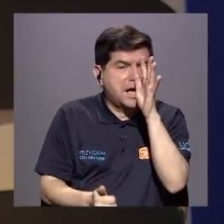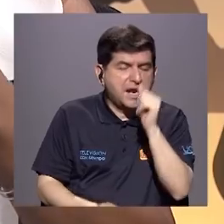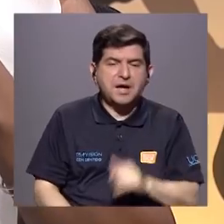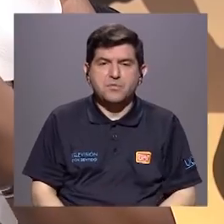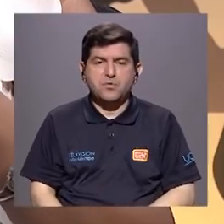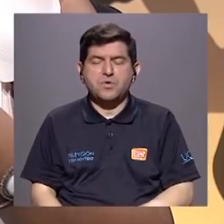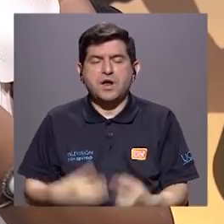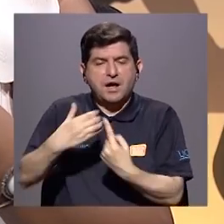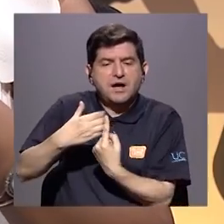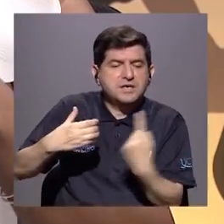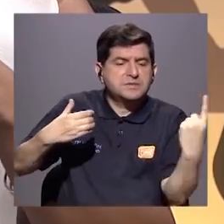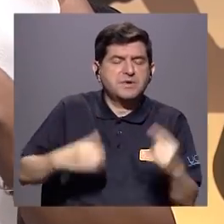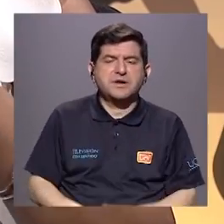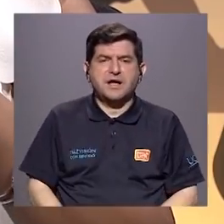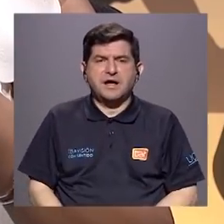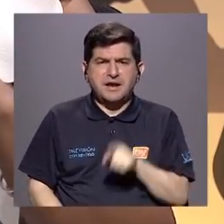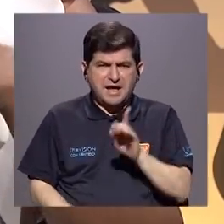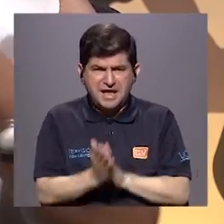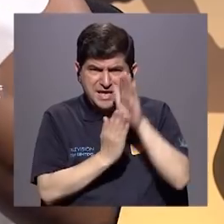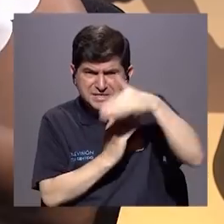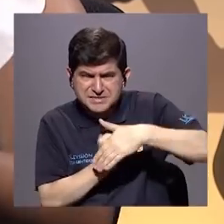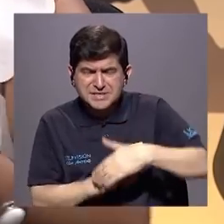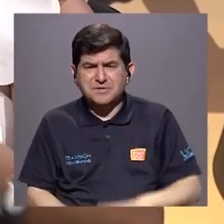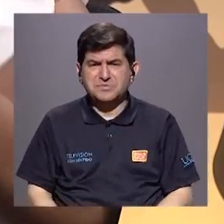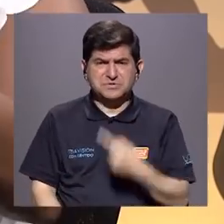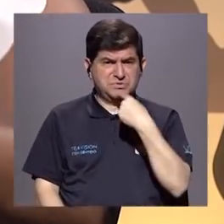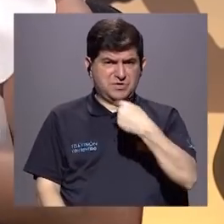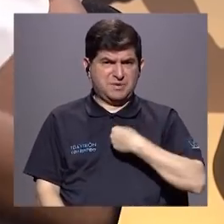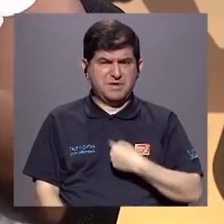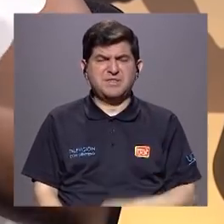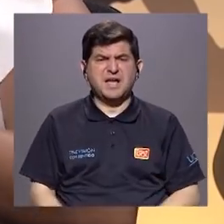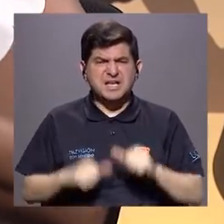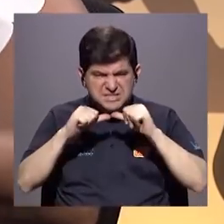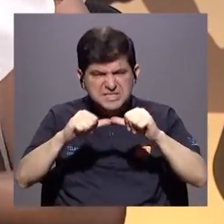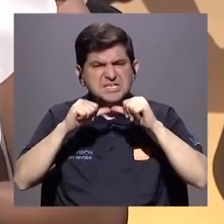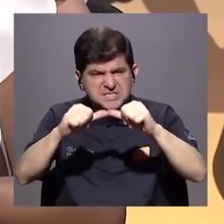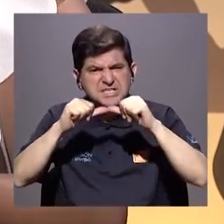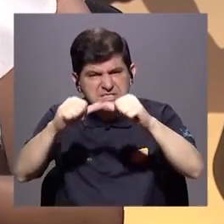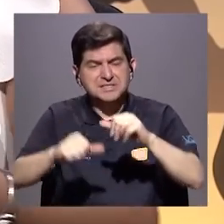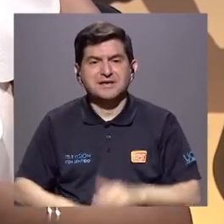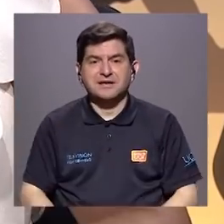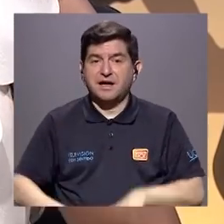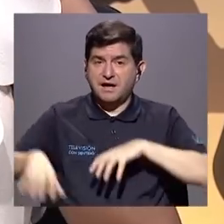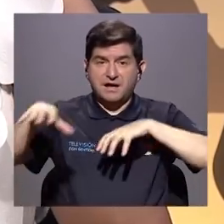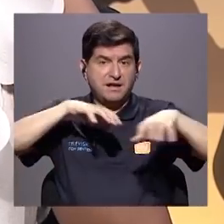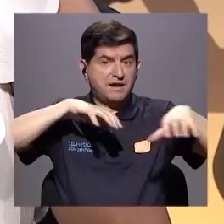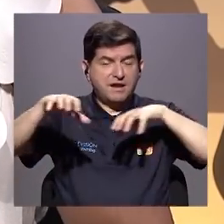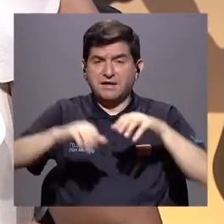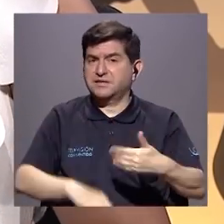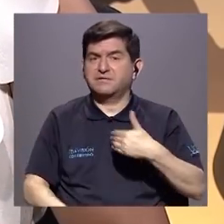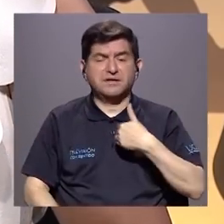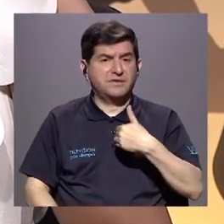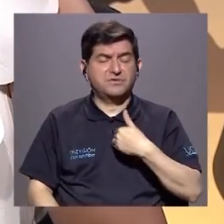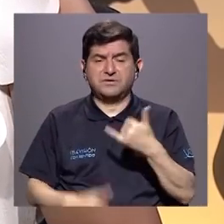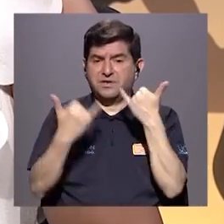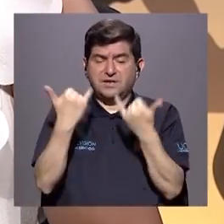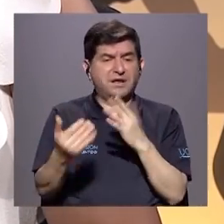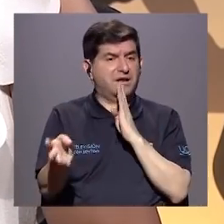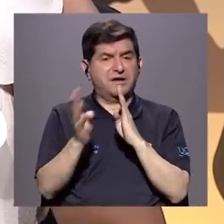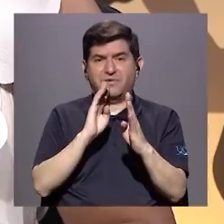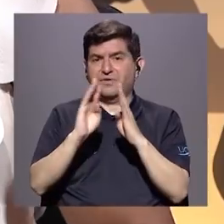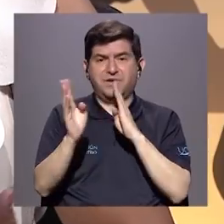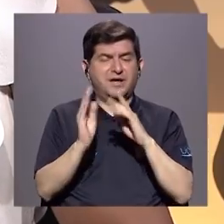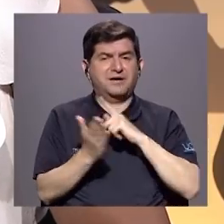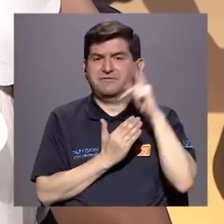burla, al aislamiento, al atropello, que me inciten y me digan hágalo, hágalo, hágalo, esta dinámica no nos tendría hablando en este